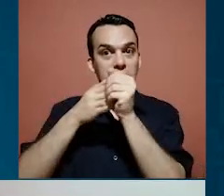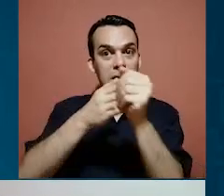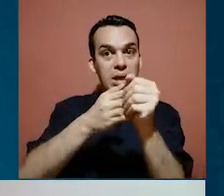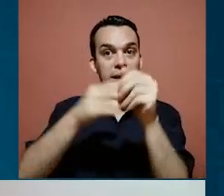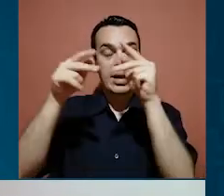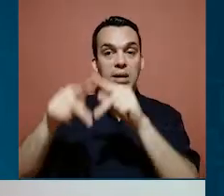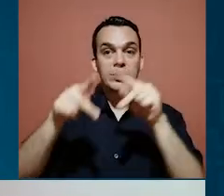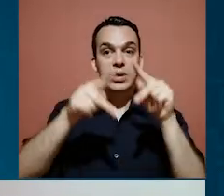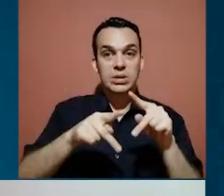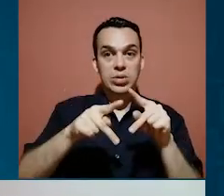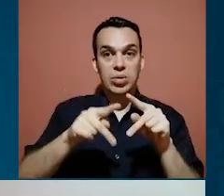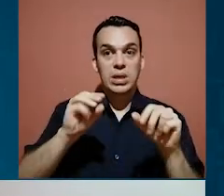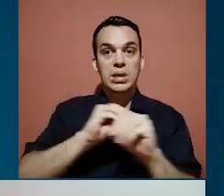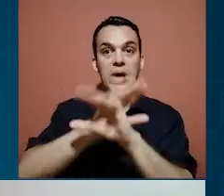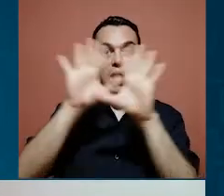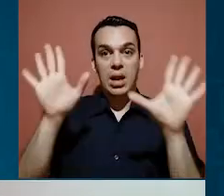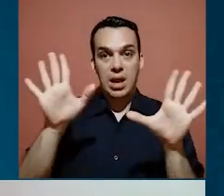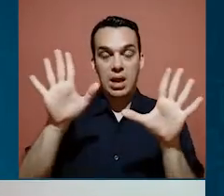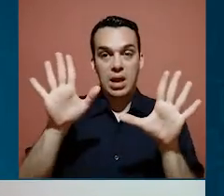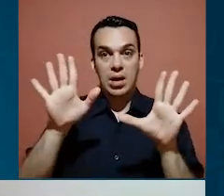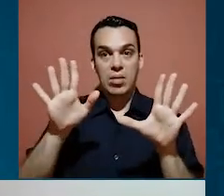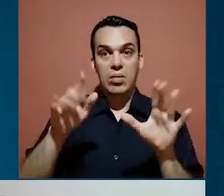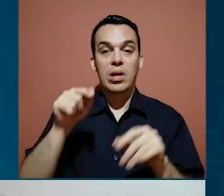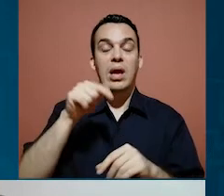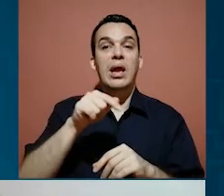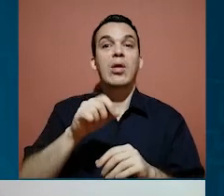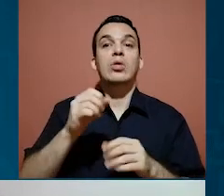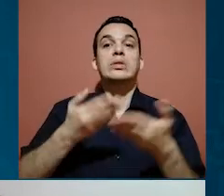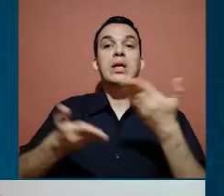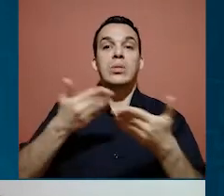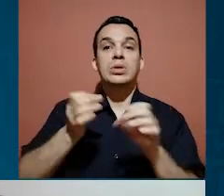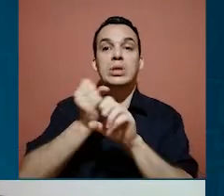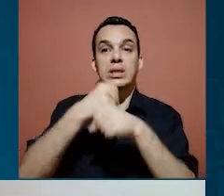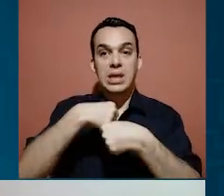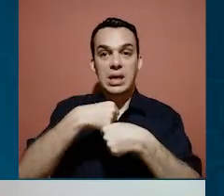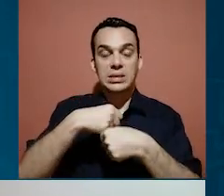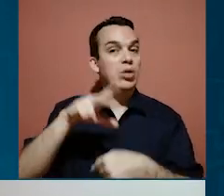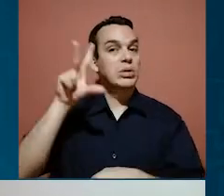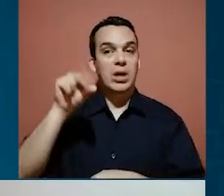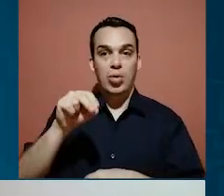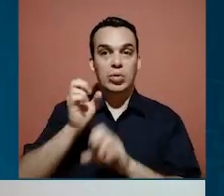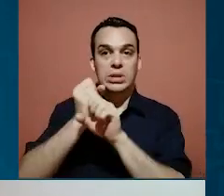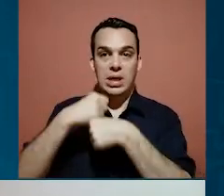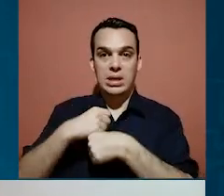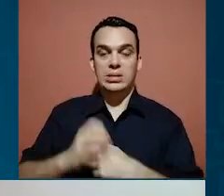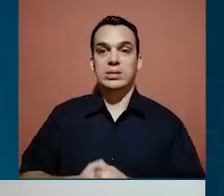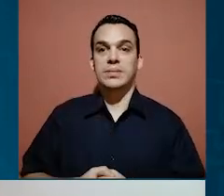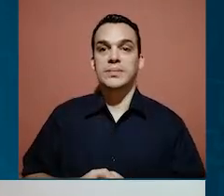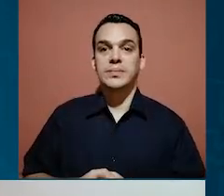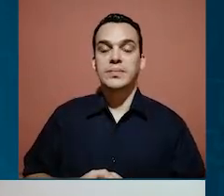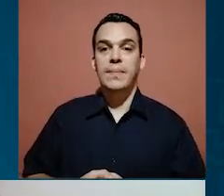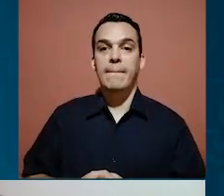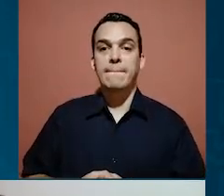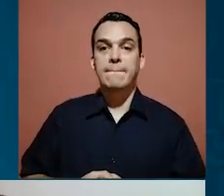gente bien claro en cuanto a los servicios que sí brinda la Municipalidad y los que no puedan acudir